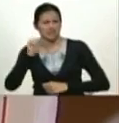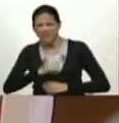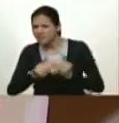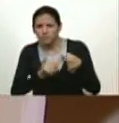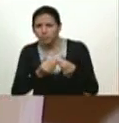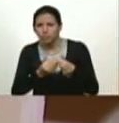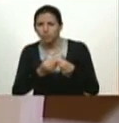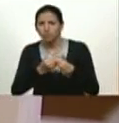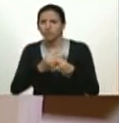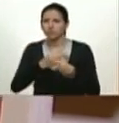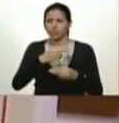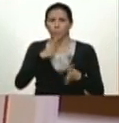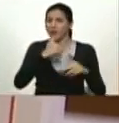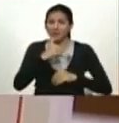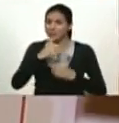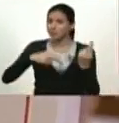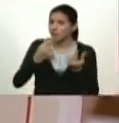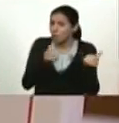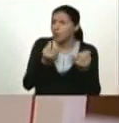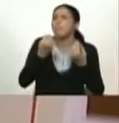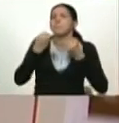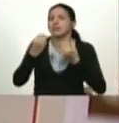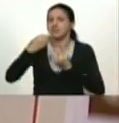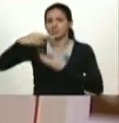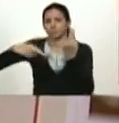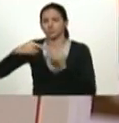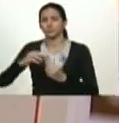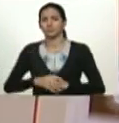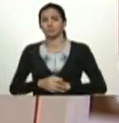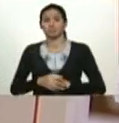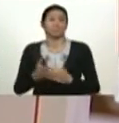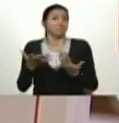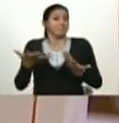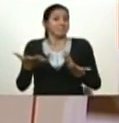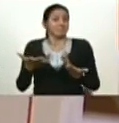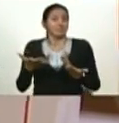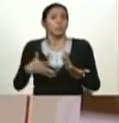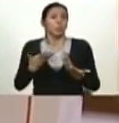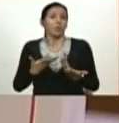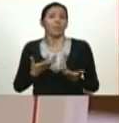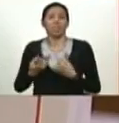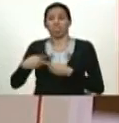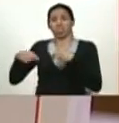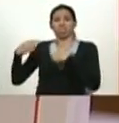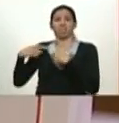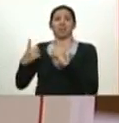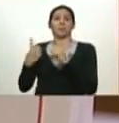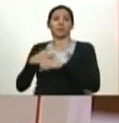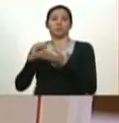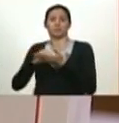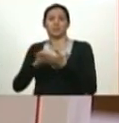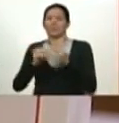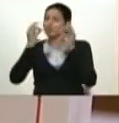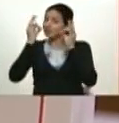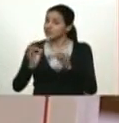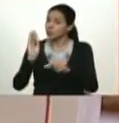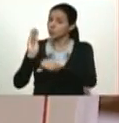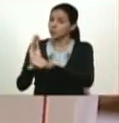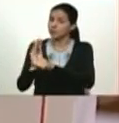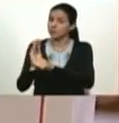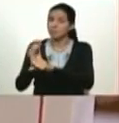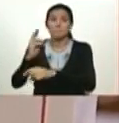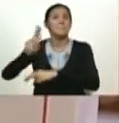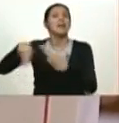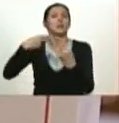serviría la revolución? Al final terminaría siendo reversible. Hay que asegurar la irreversibilidad